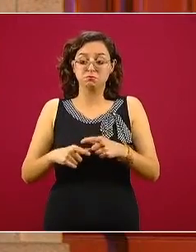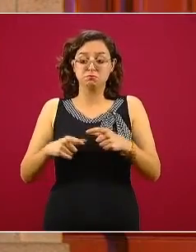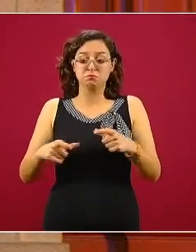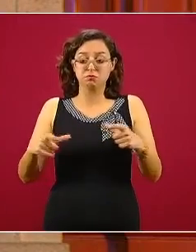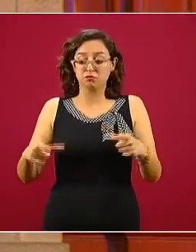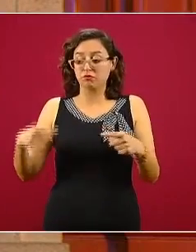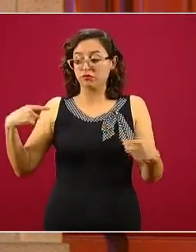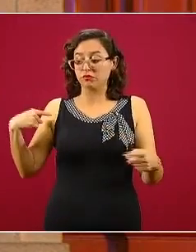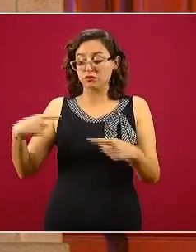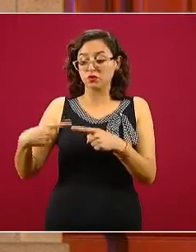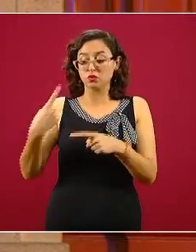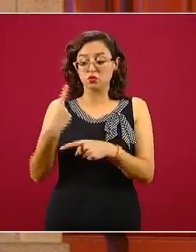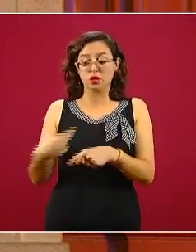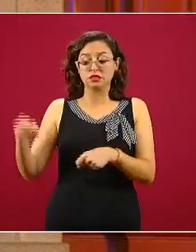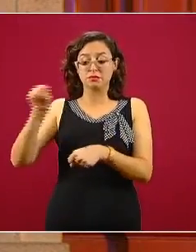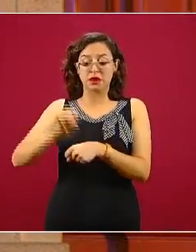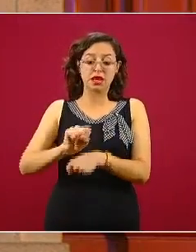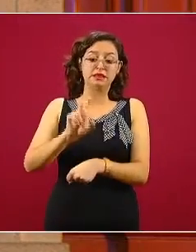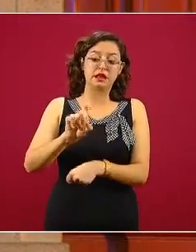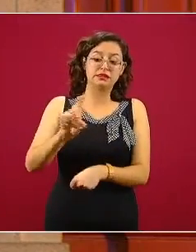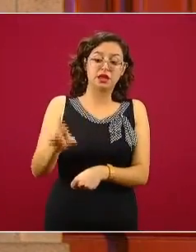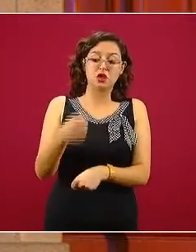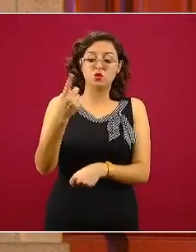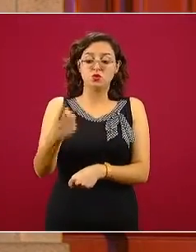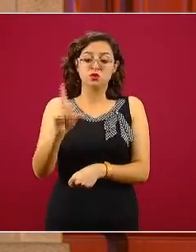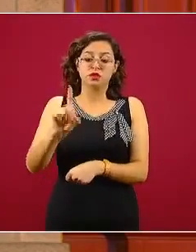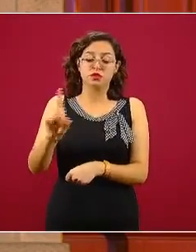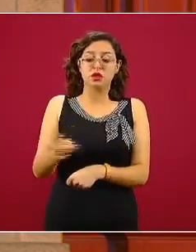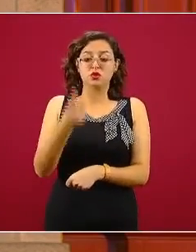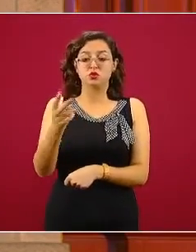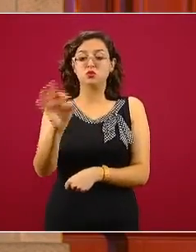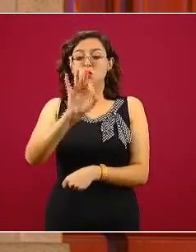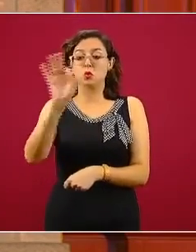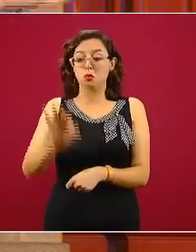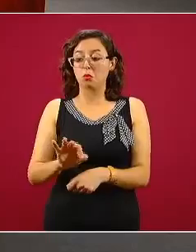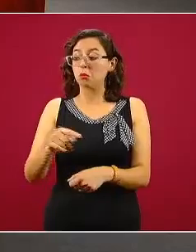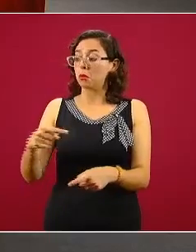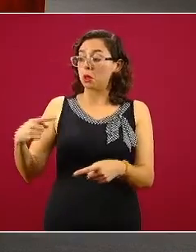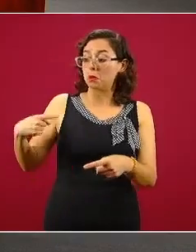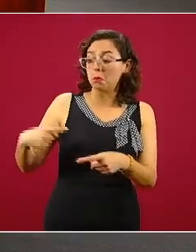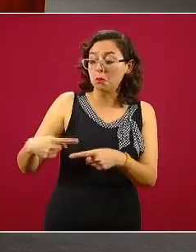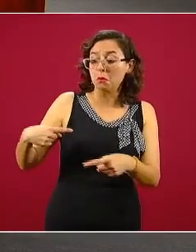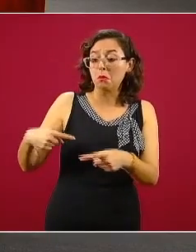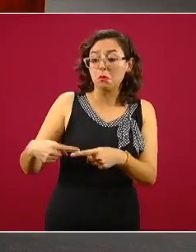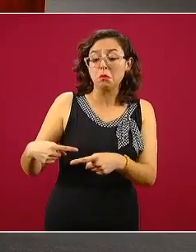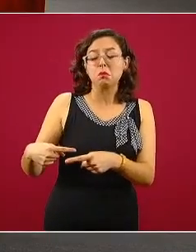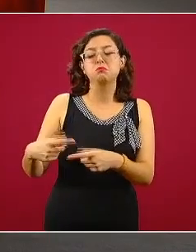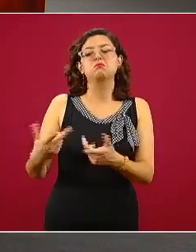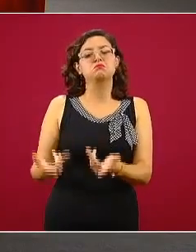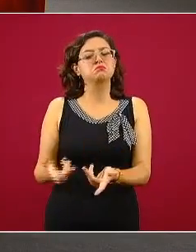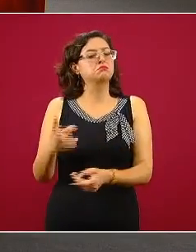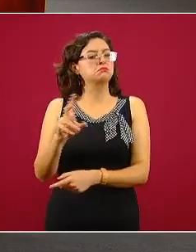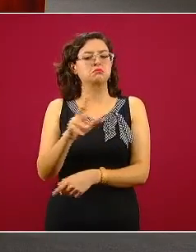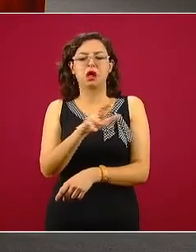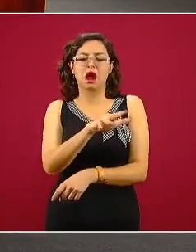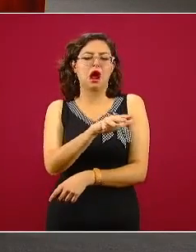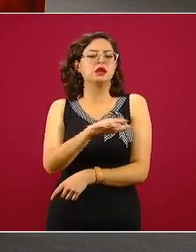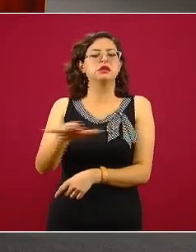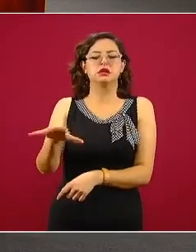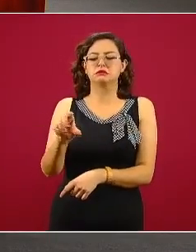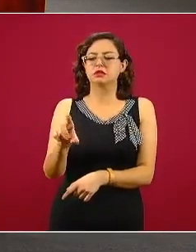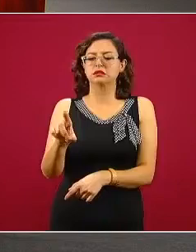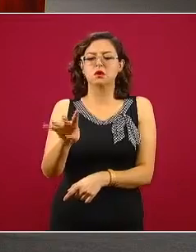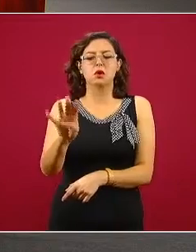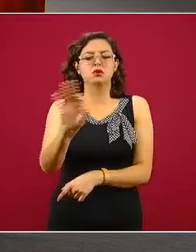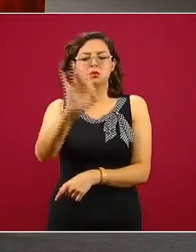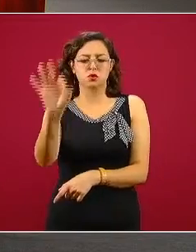una semana se incrementó a un 31, 32%, pero casi en la última semana se ha mantenido la de hospitalización general en ese